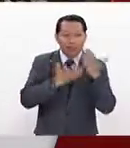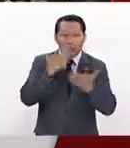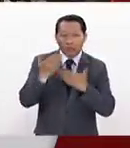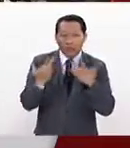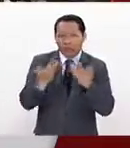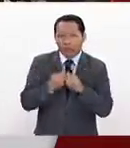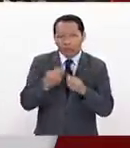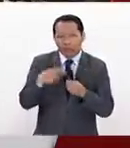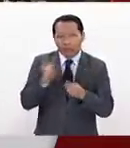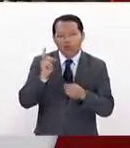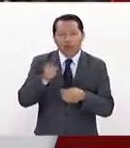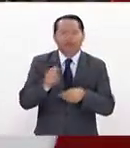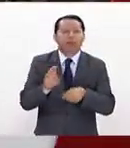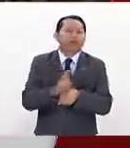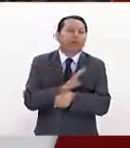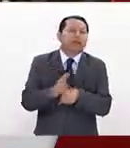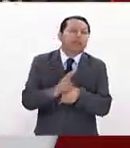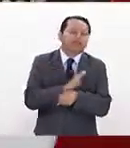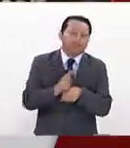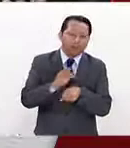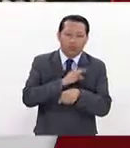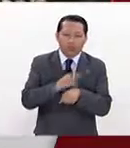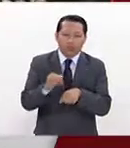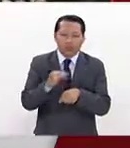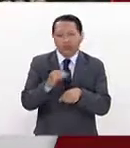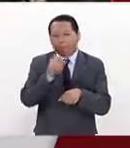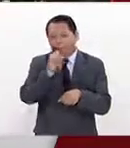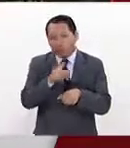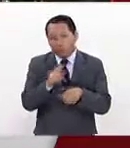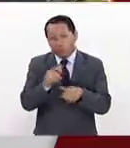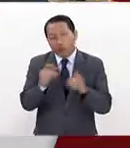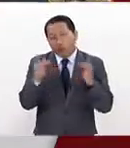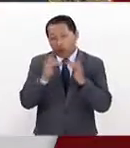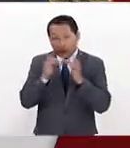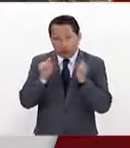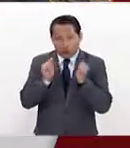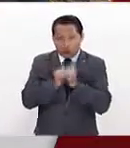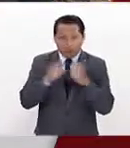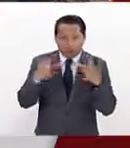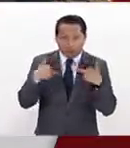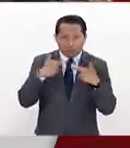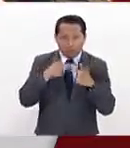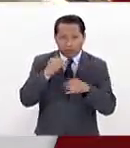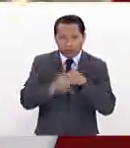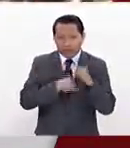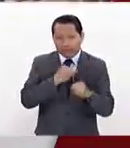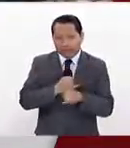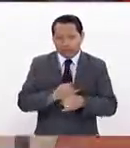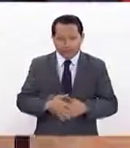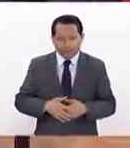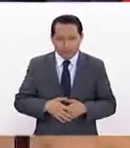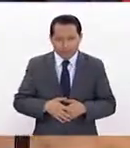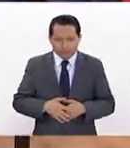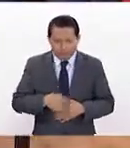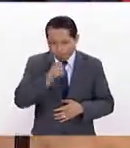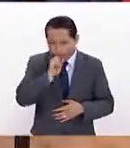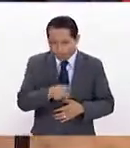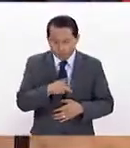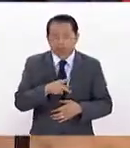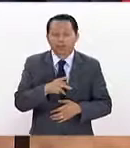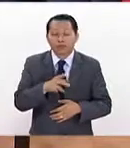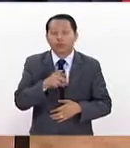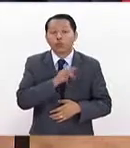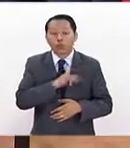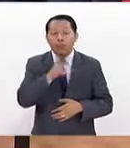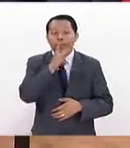pero que tengan este beneficio de poder tener también contacto incluso con docentes internacionales. Que invierta, que los padres hagan un